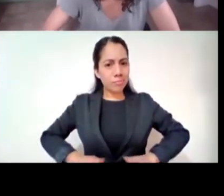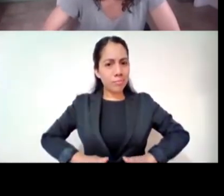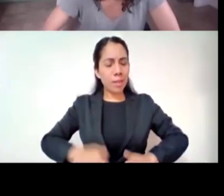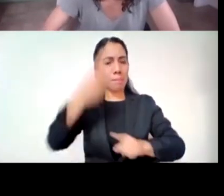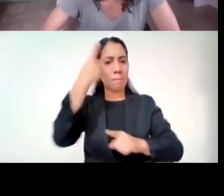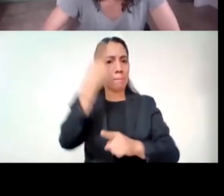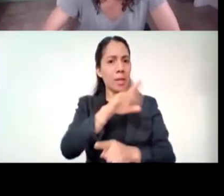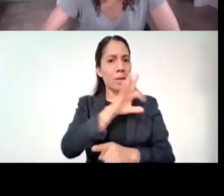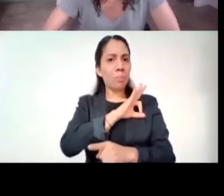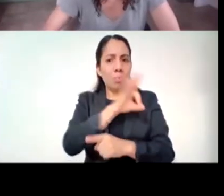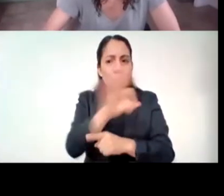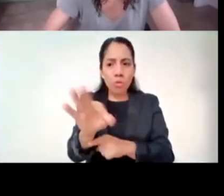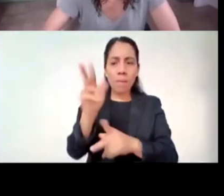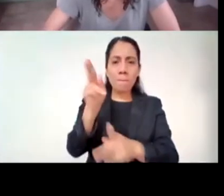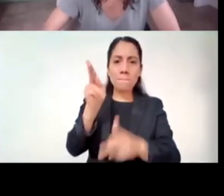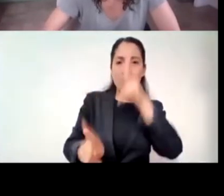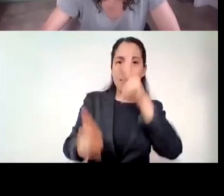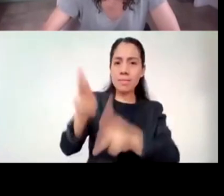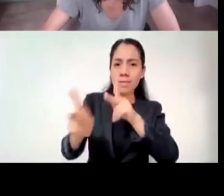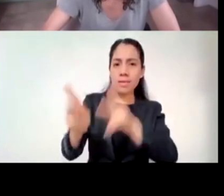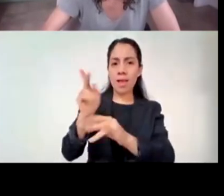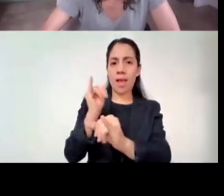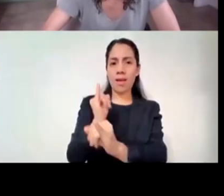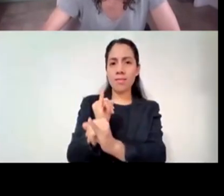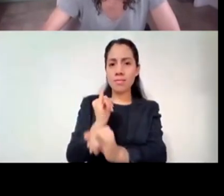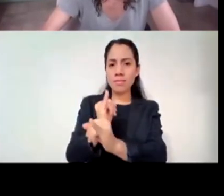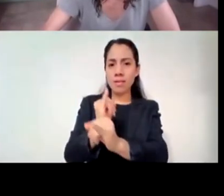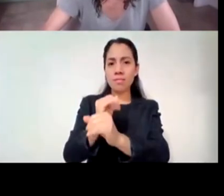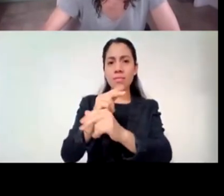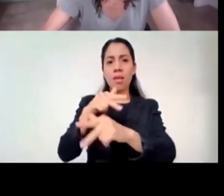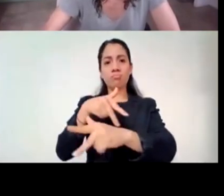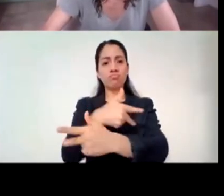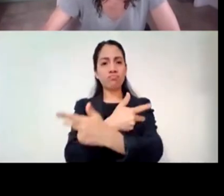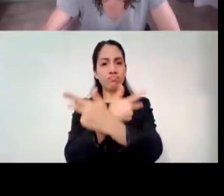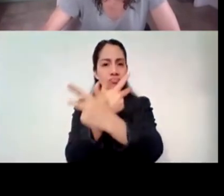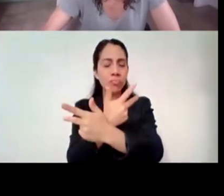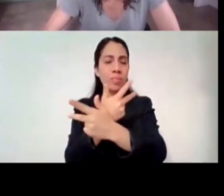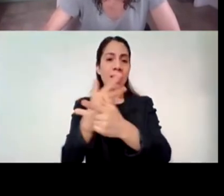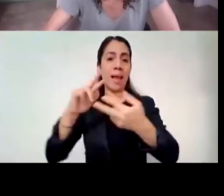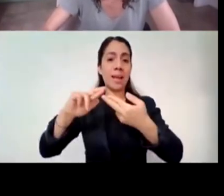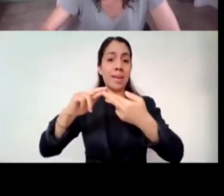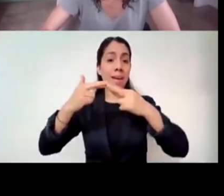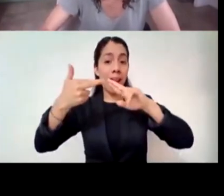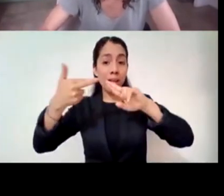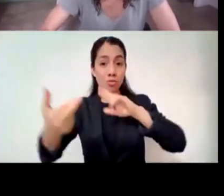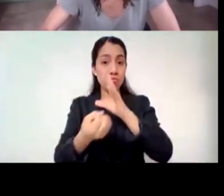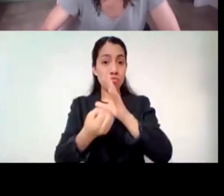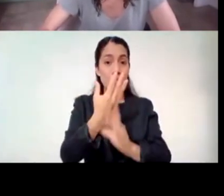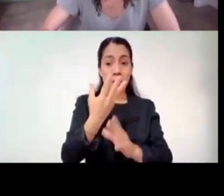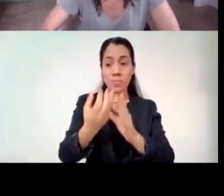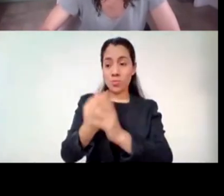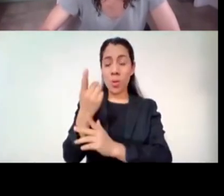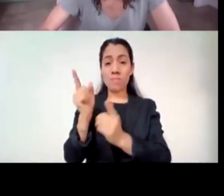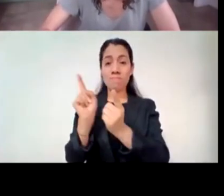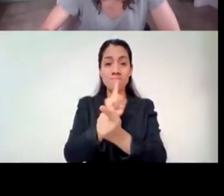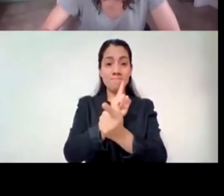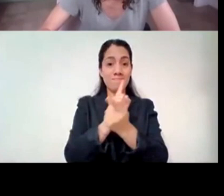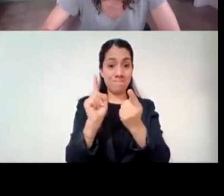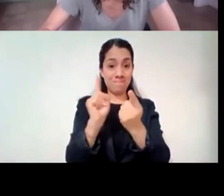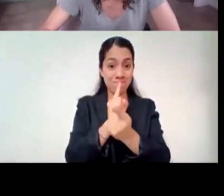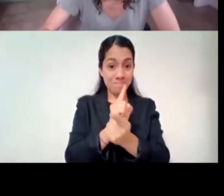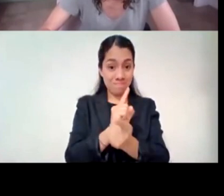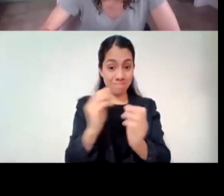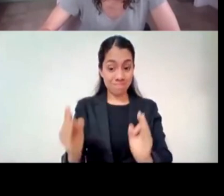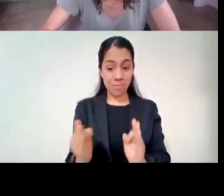perdones, nuevas relaciones, con quien te hubiera gustado conocer más. Entonces el duelo no se vive con la